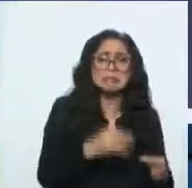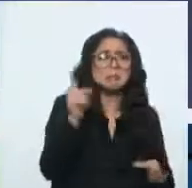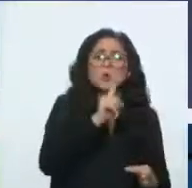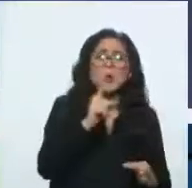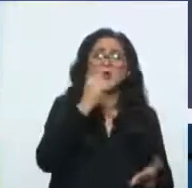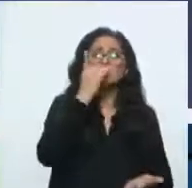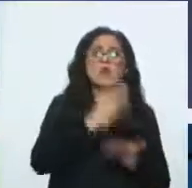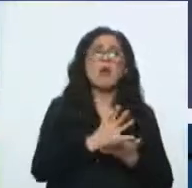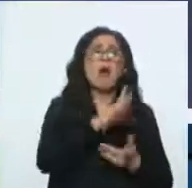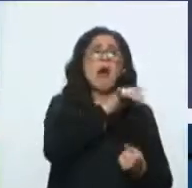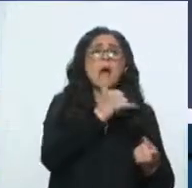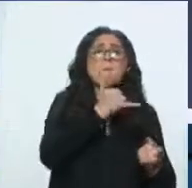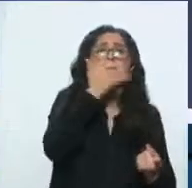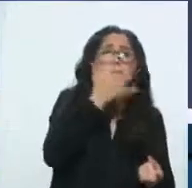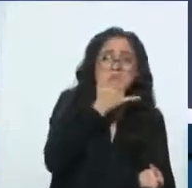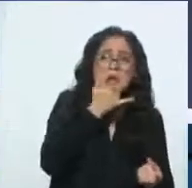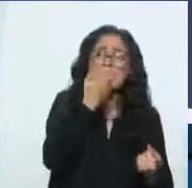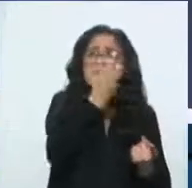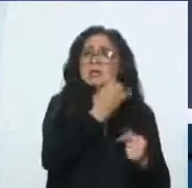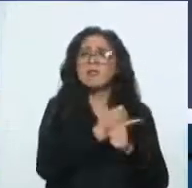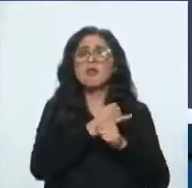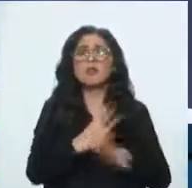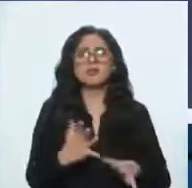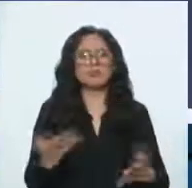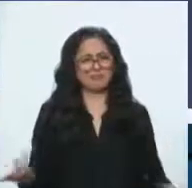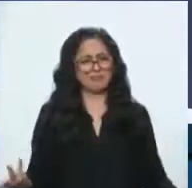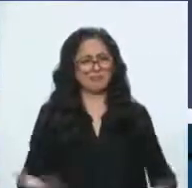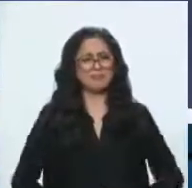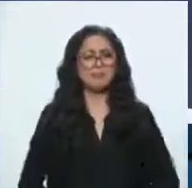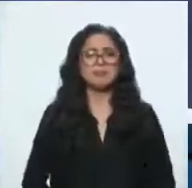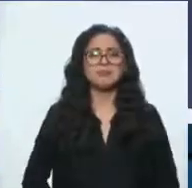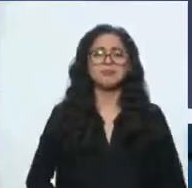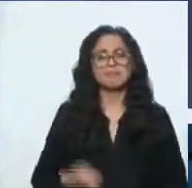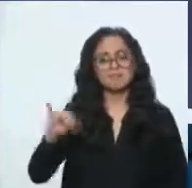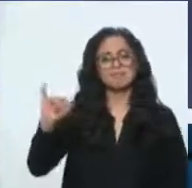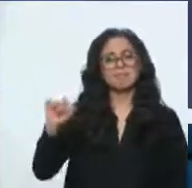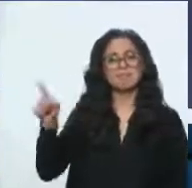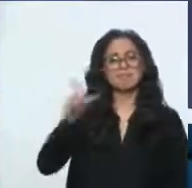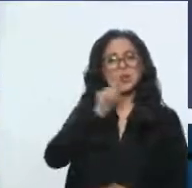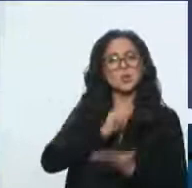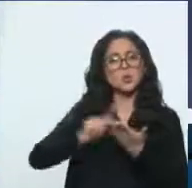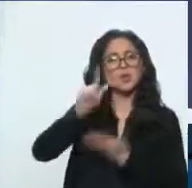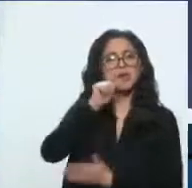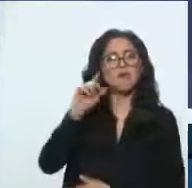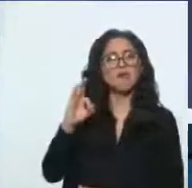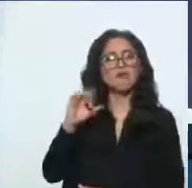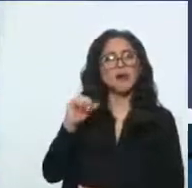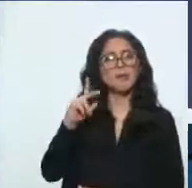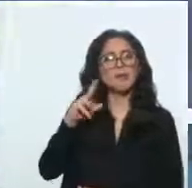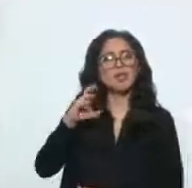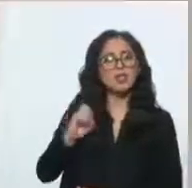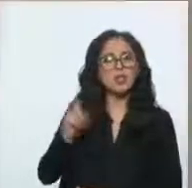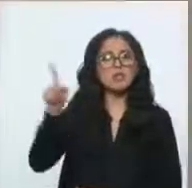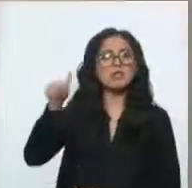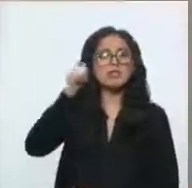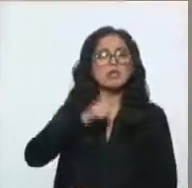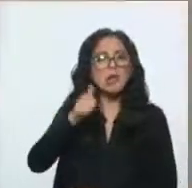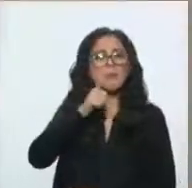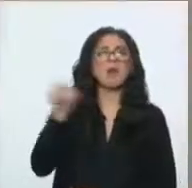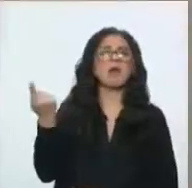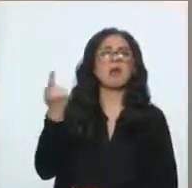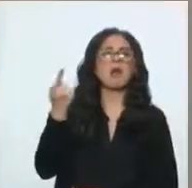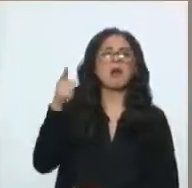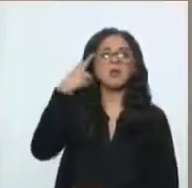Pues sí, pues, justamente, Fabrizio Mejía en Twitter publica que es el desmentido de Reforma de cada día, y lamentablemente,